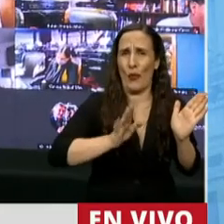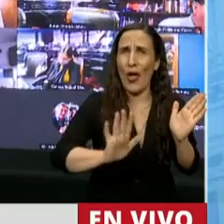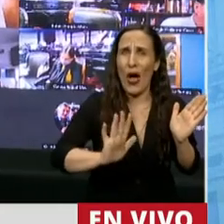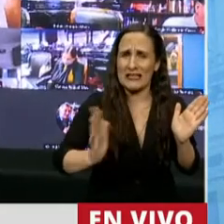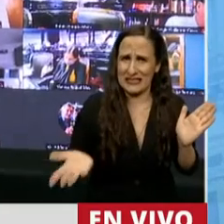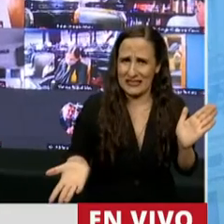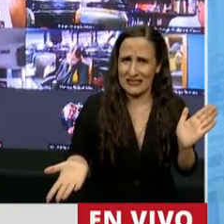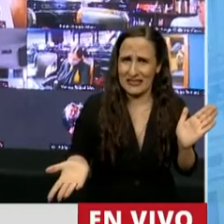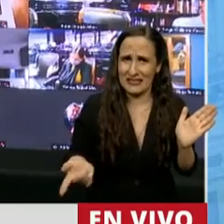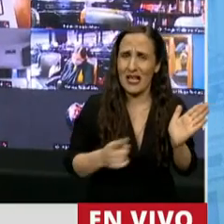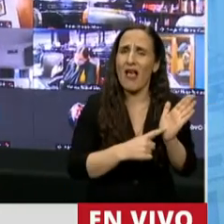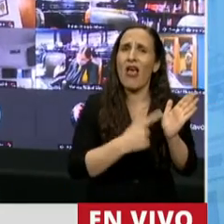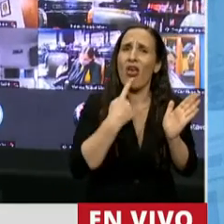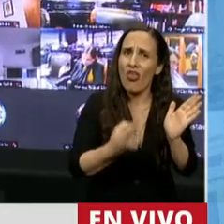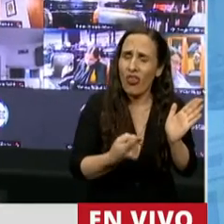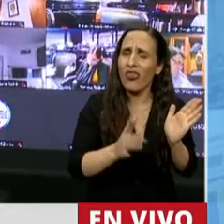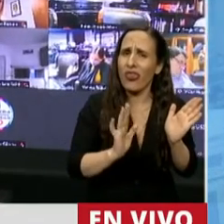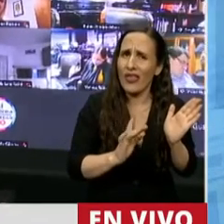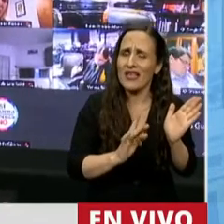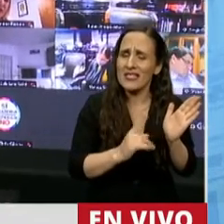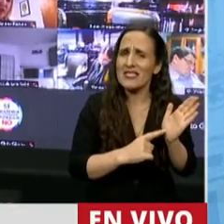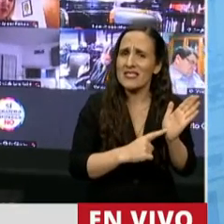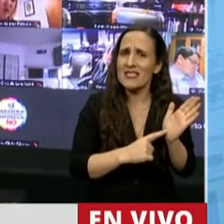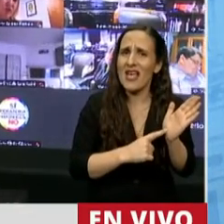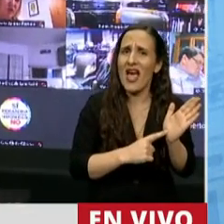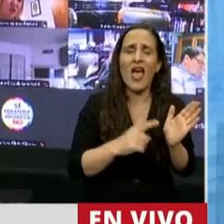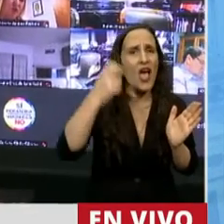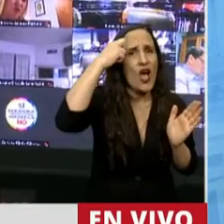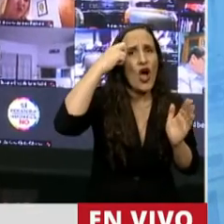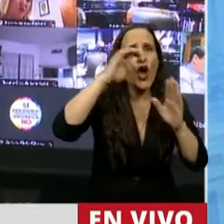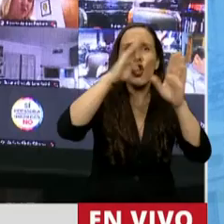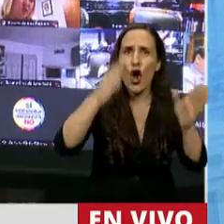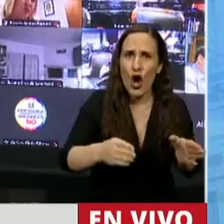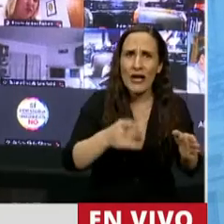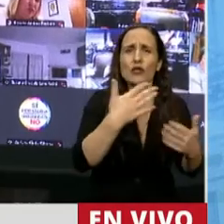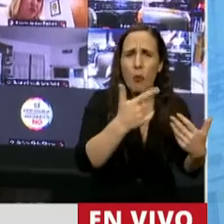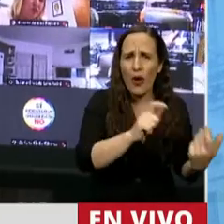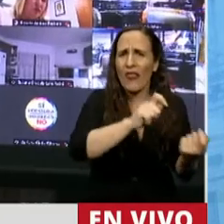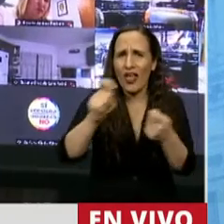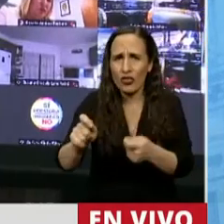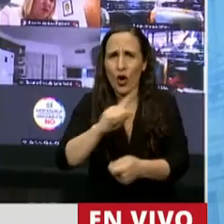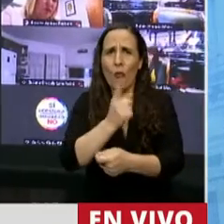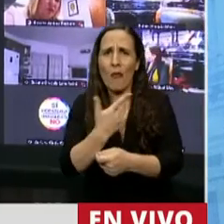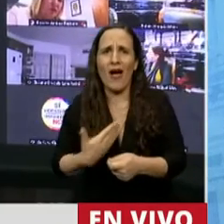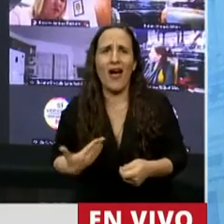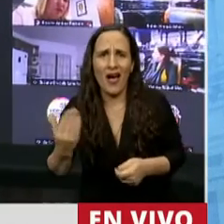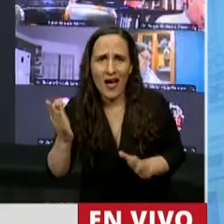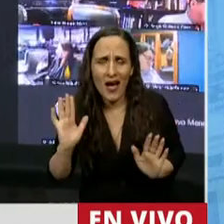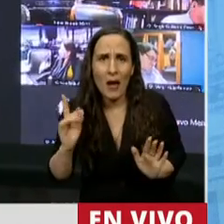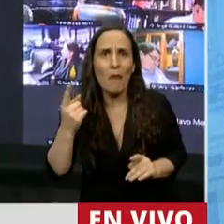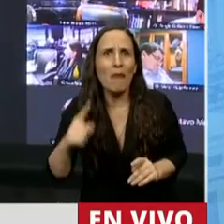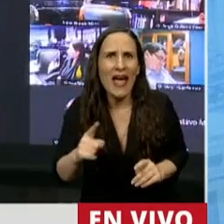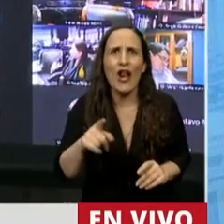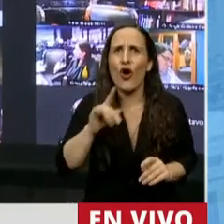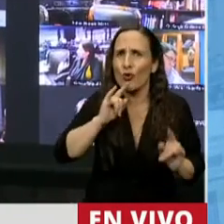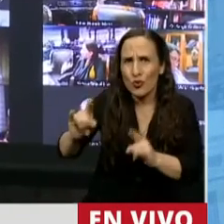que establece la delegación de facultades por parte del Congreso en el Ejecutivo, pero no autoriza que